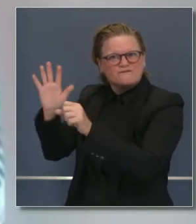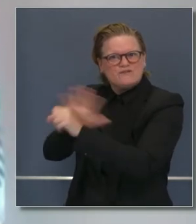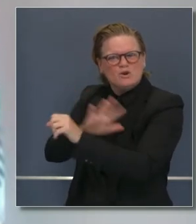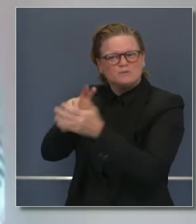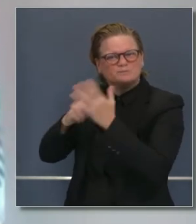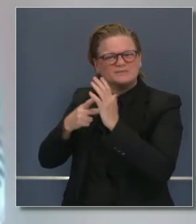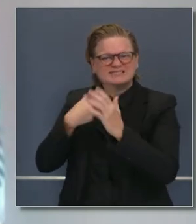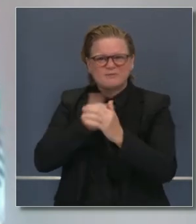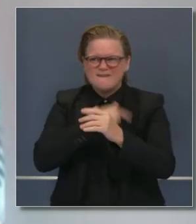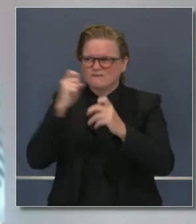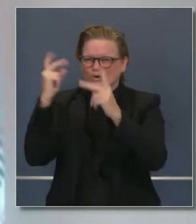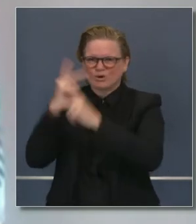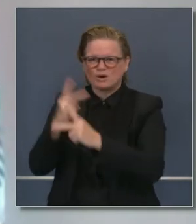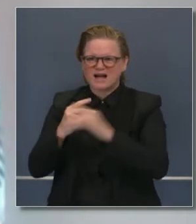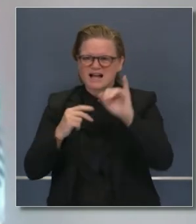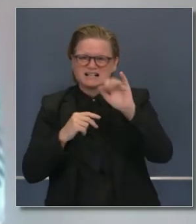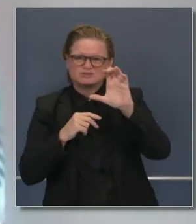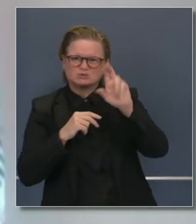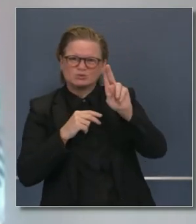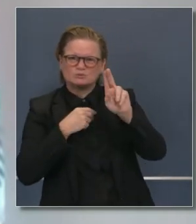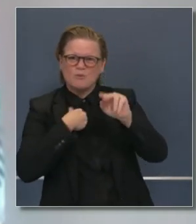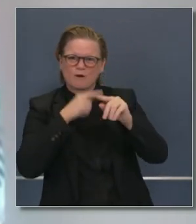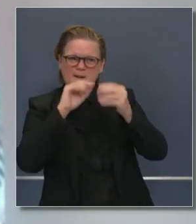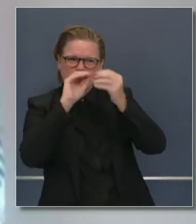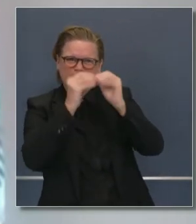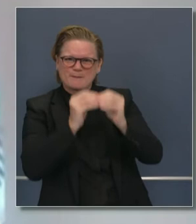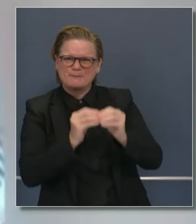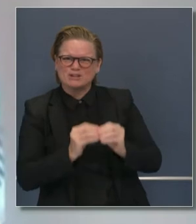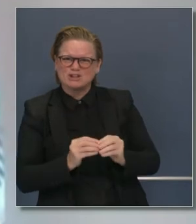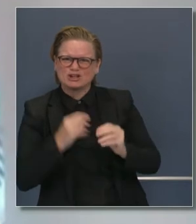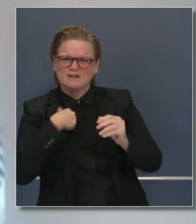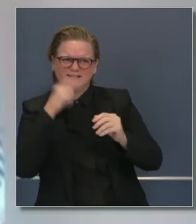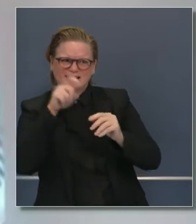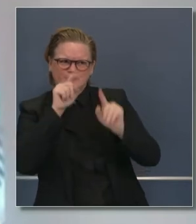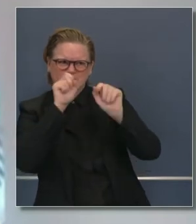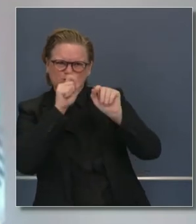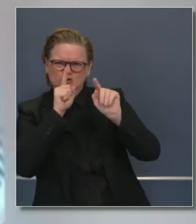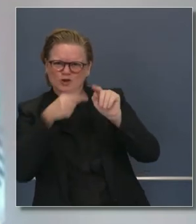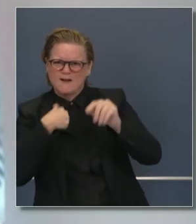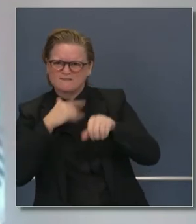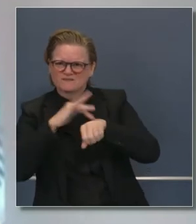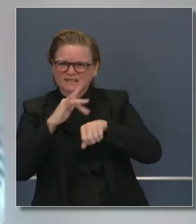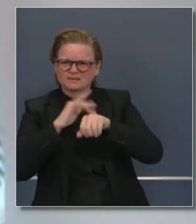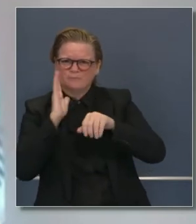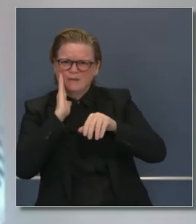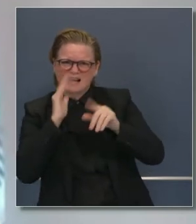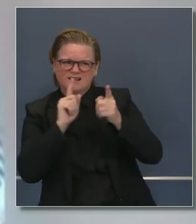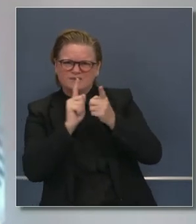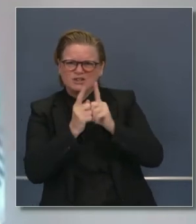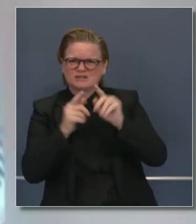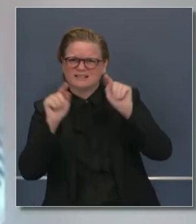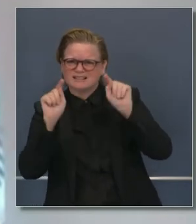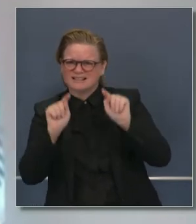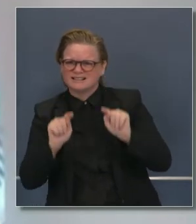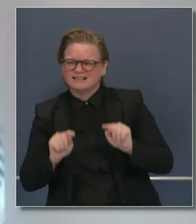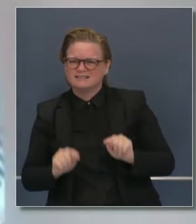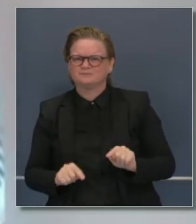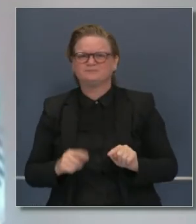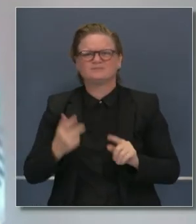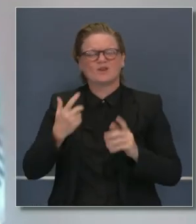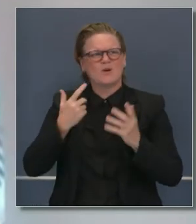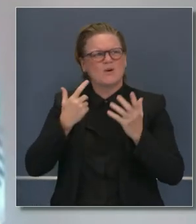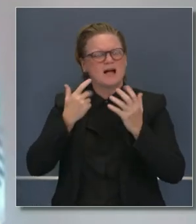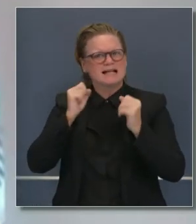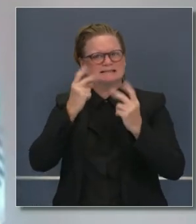de cuidados intensivos en aumento y que será necesario tomar medidas más restrictivas.